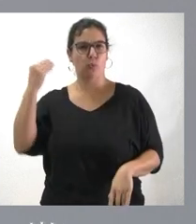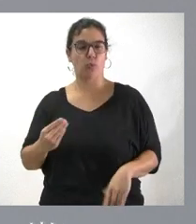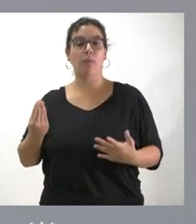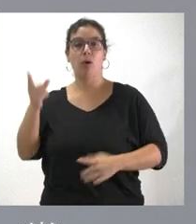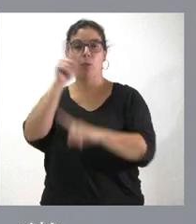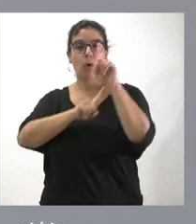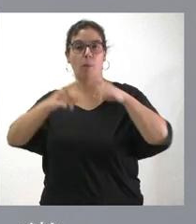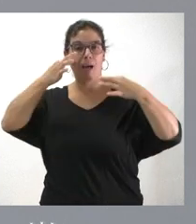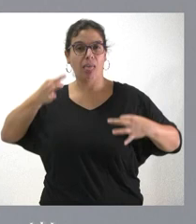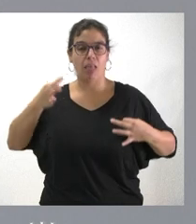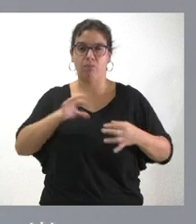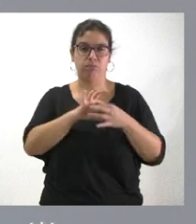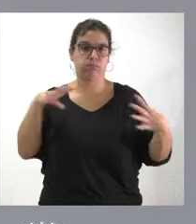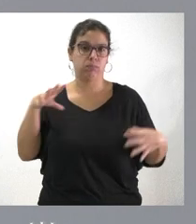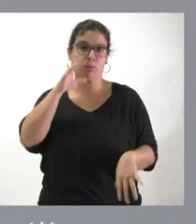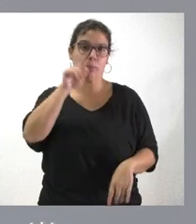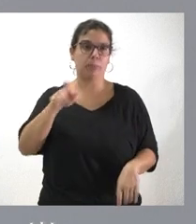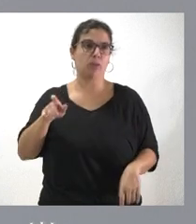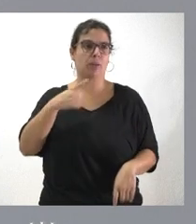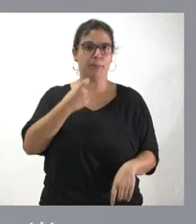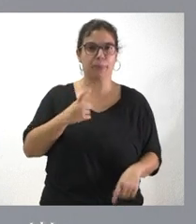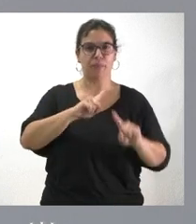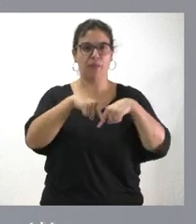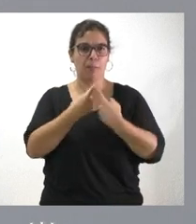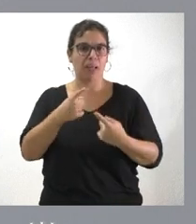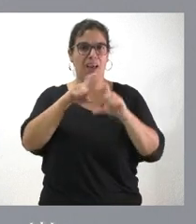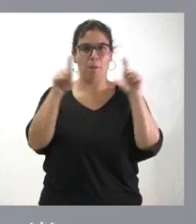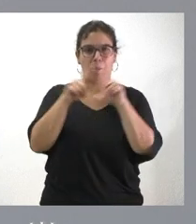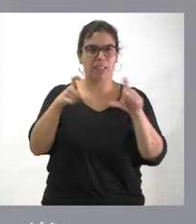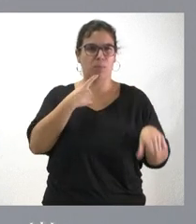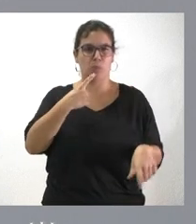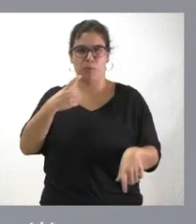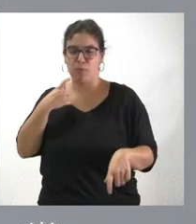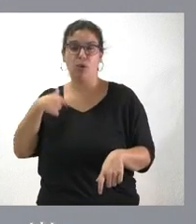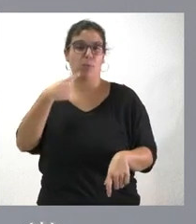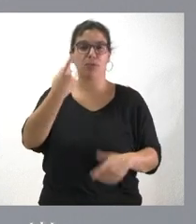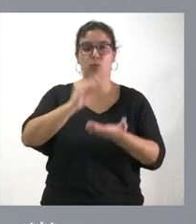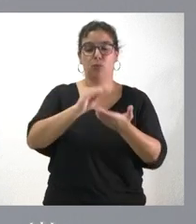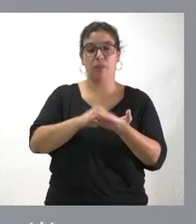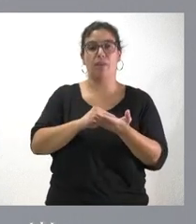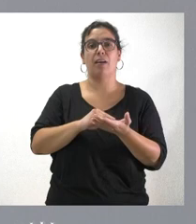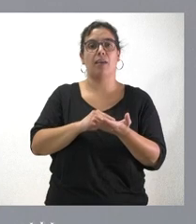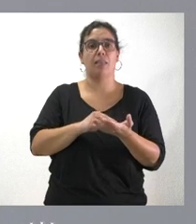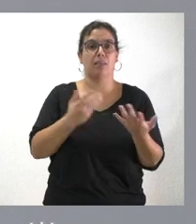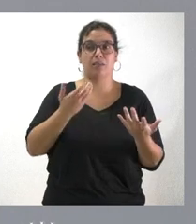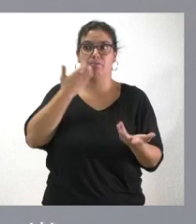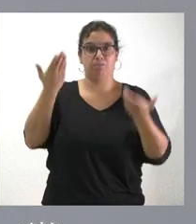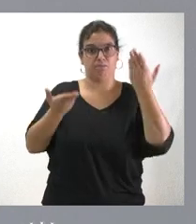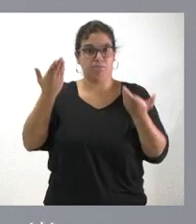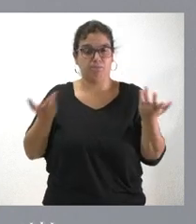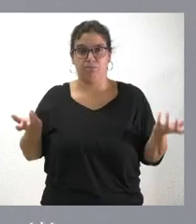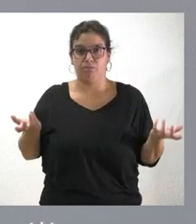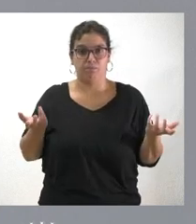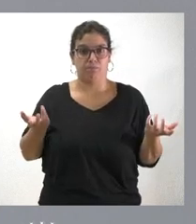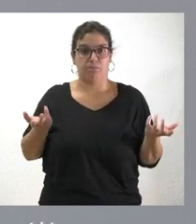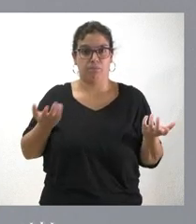problemas reales de mucha gente que tiene dificultades, muchas familias, muchas empresas. Nosotros aquí lo hemos dicho siempre desde el ánimo de la ponderación de los